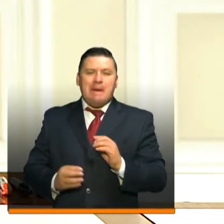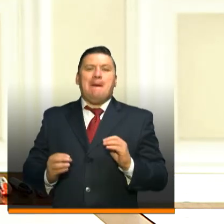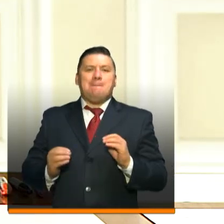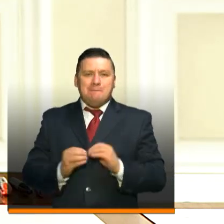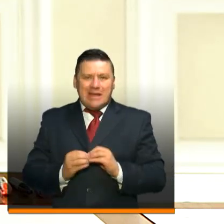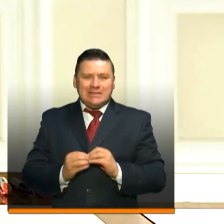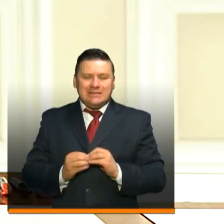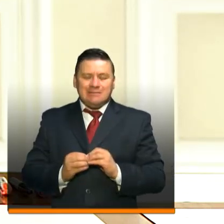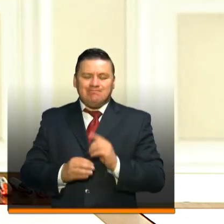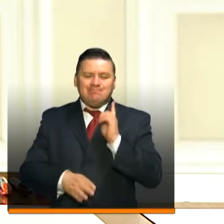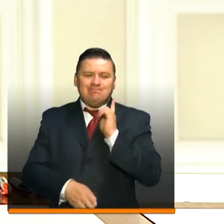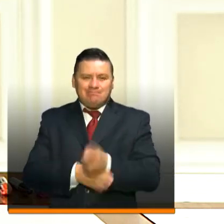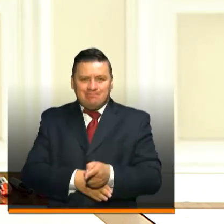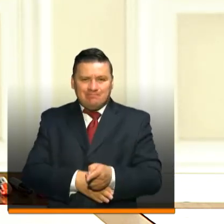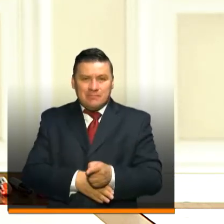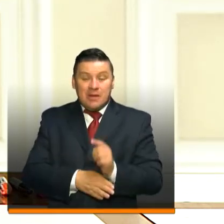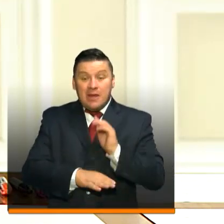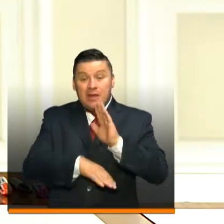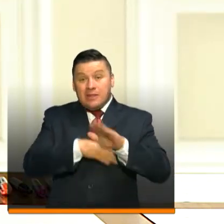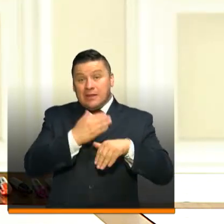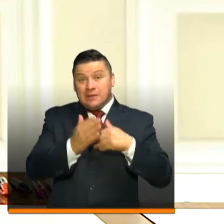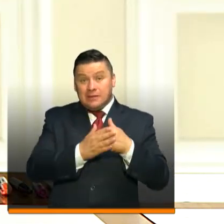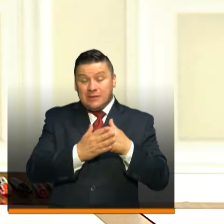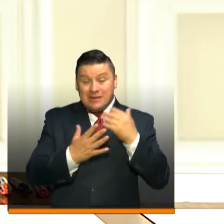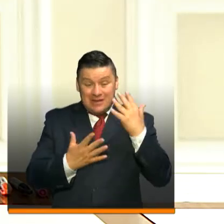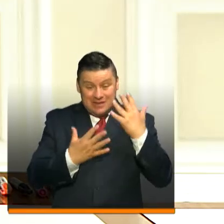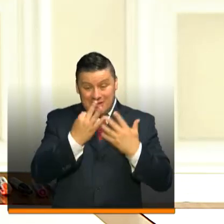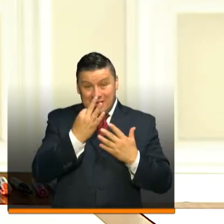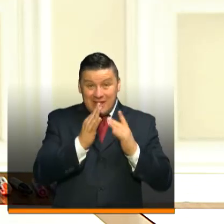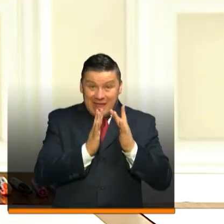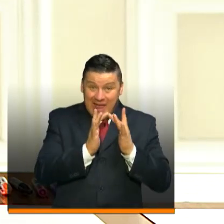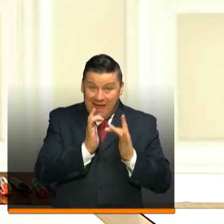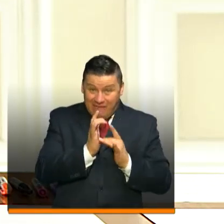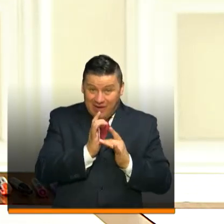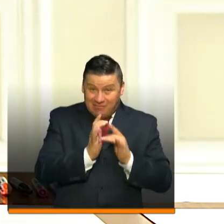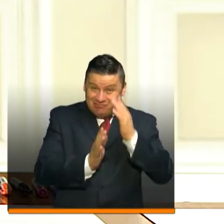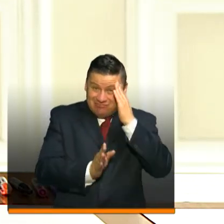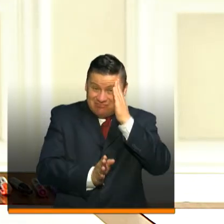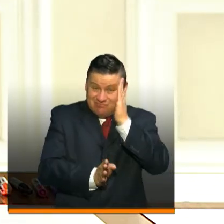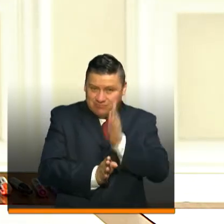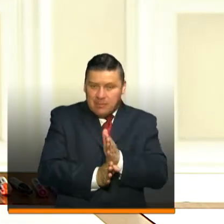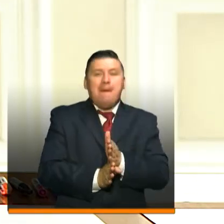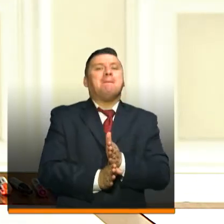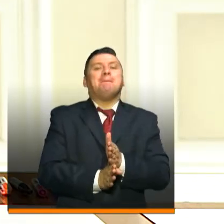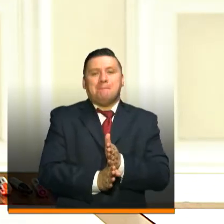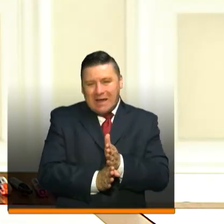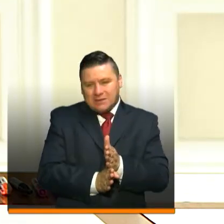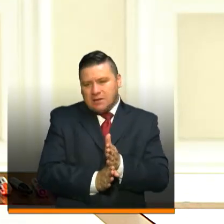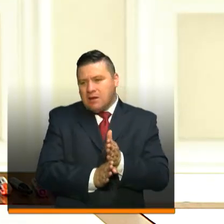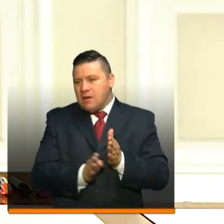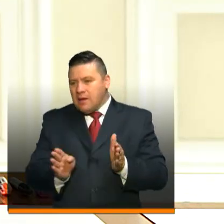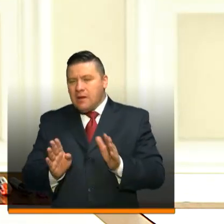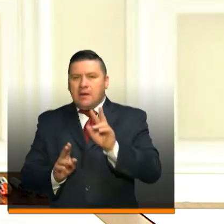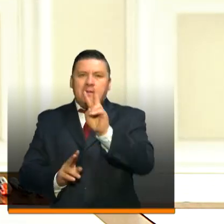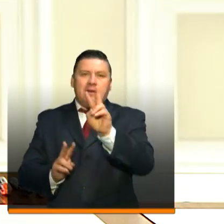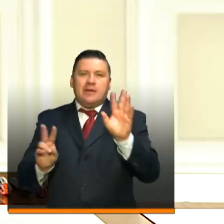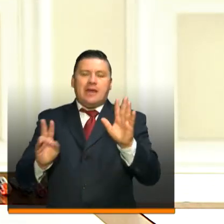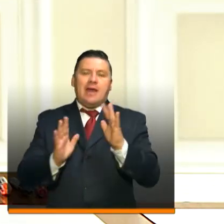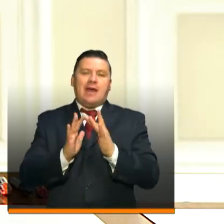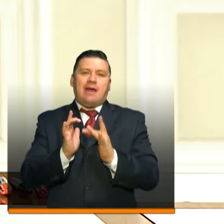mantener después del 13 de abril hasta el 27 de abril